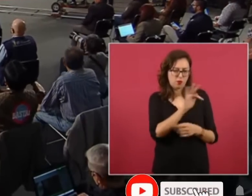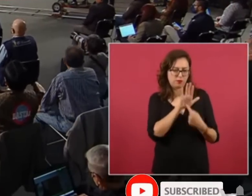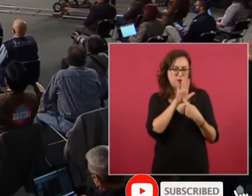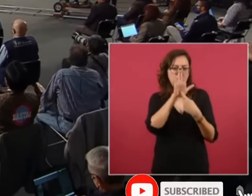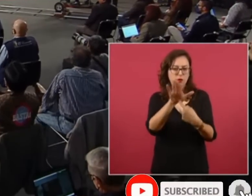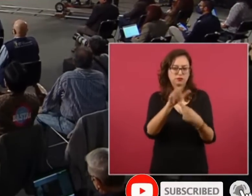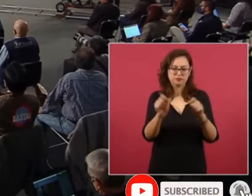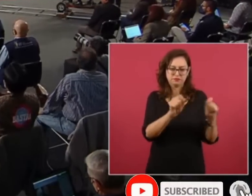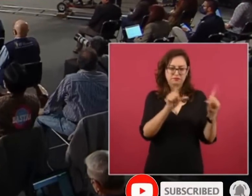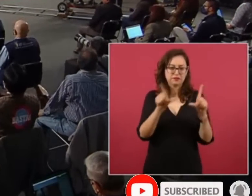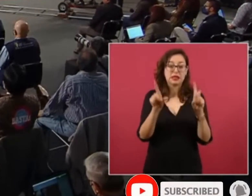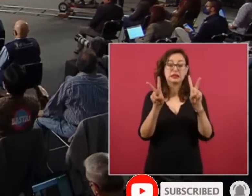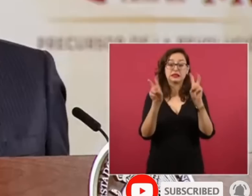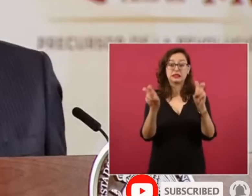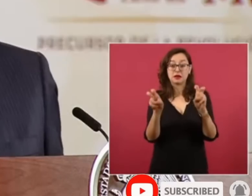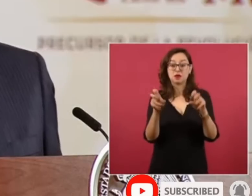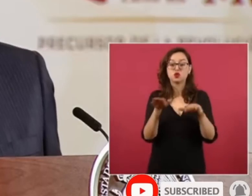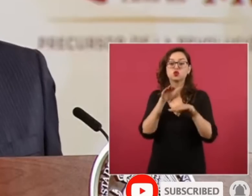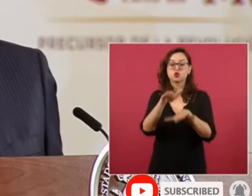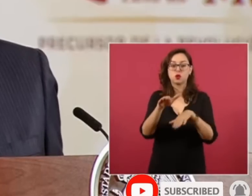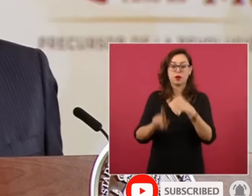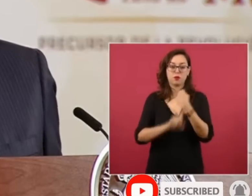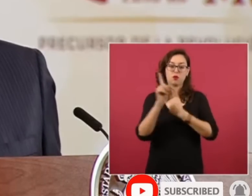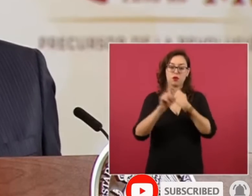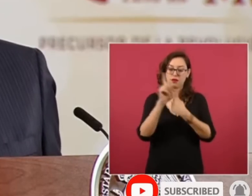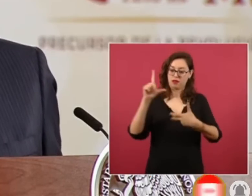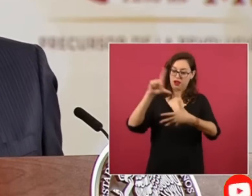Es un párrafo donde habla de los problemas de América Latina.